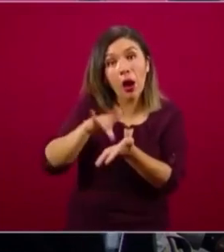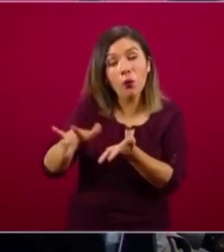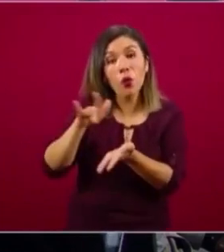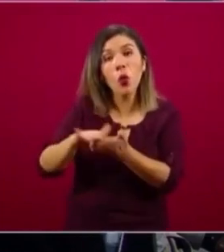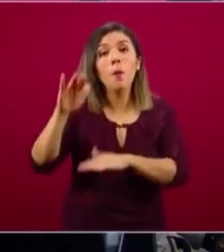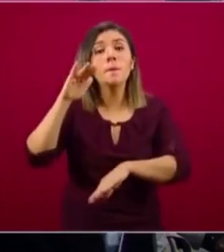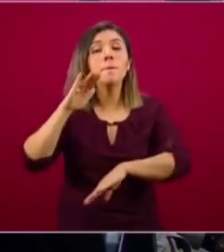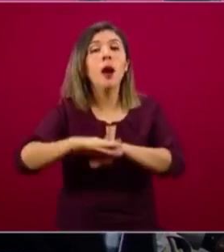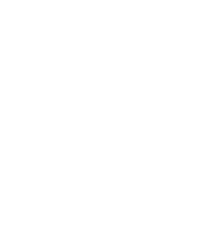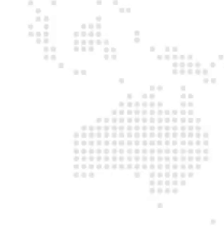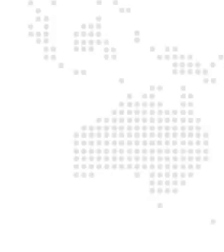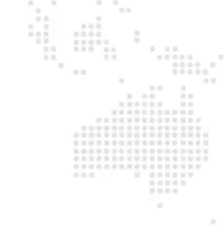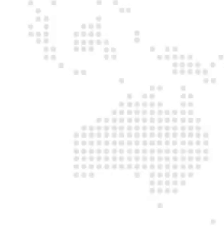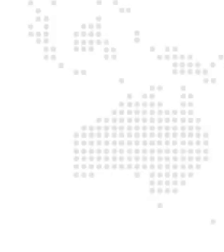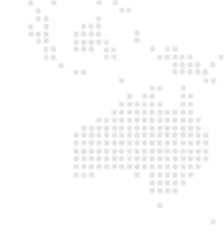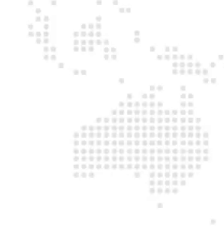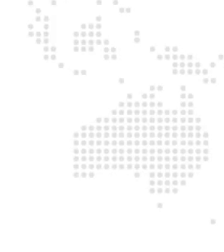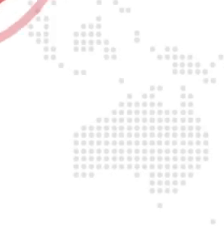12 meses.